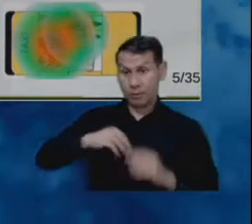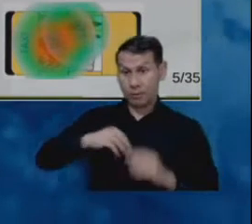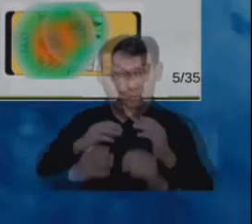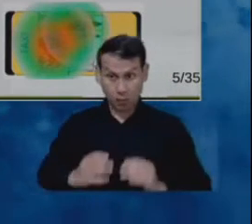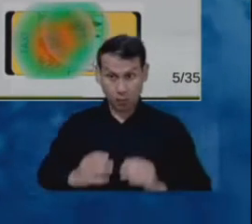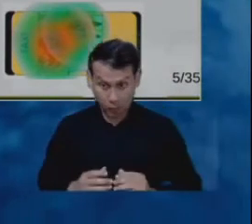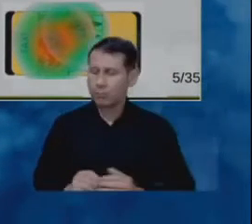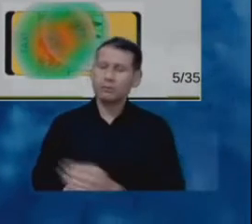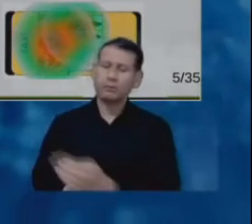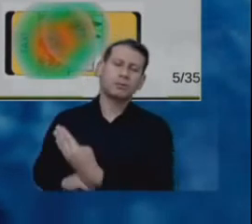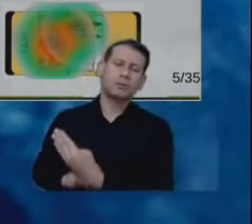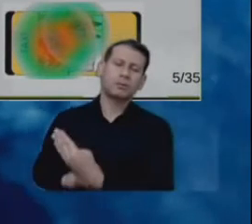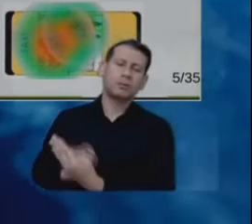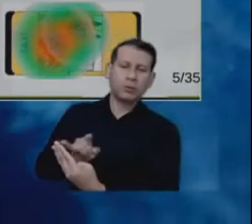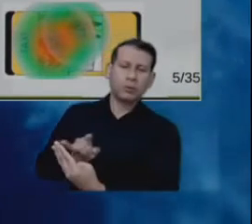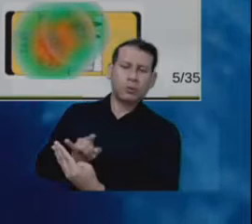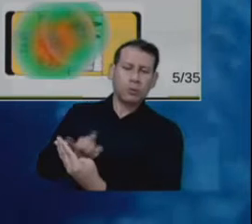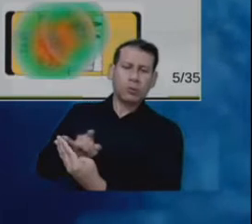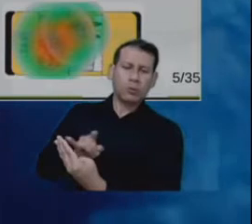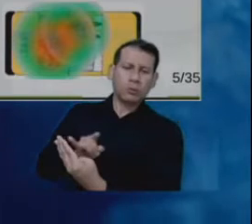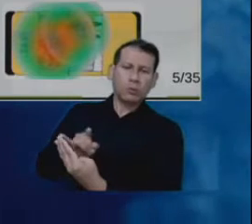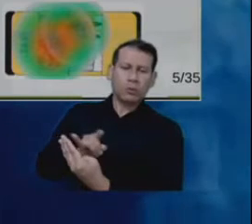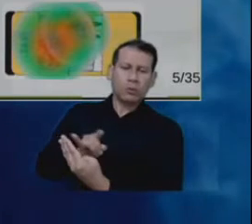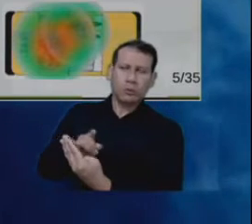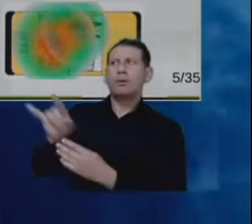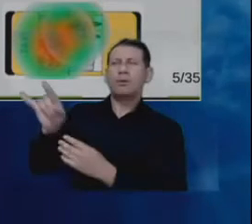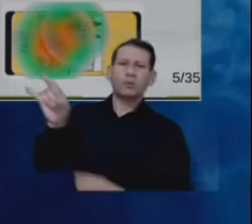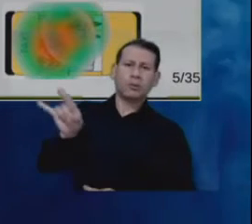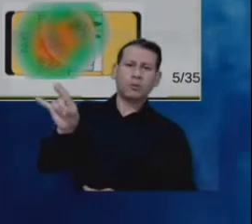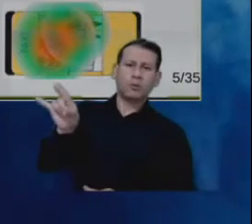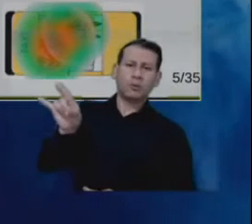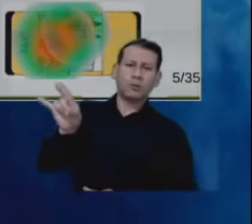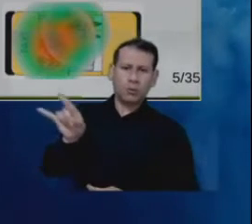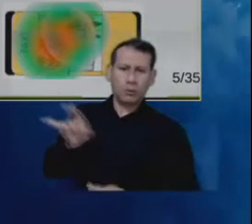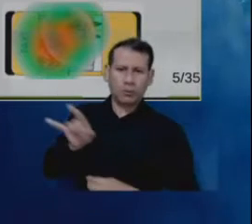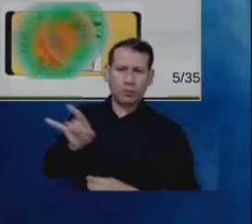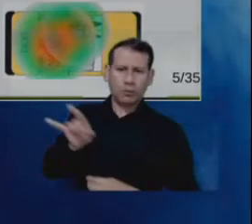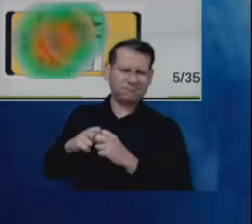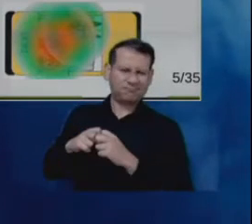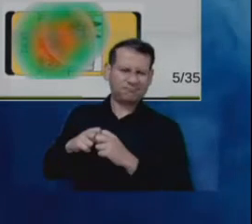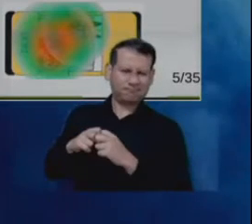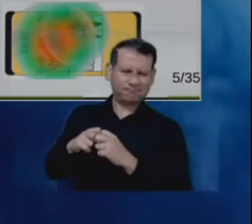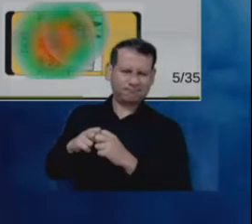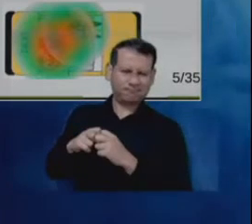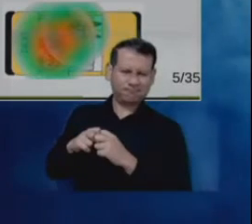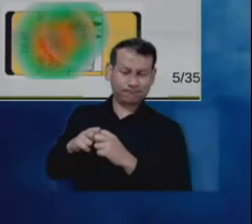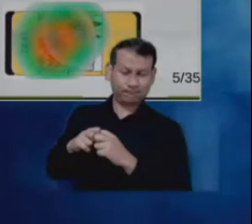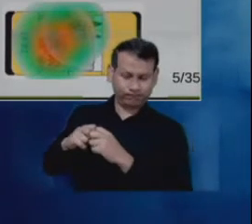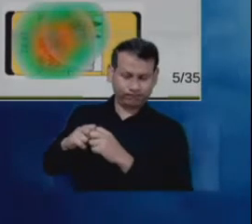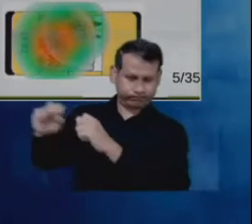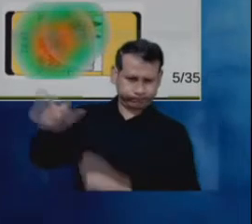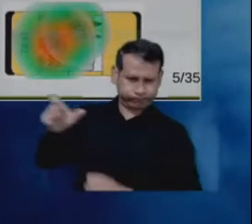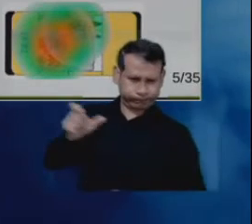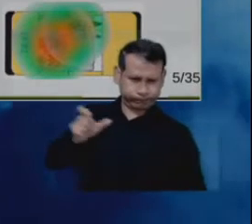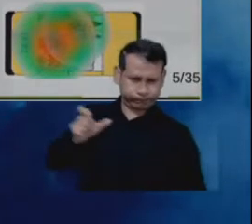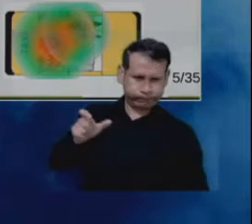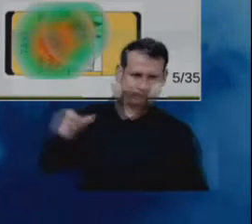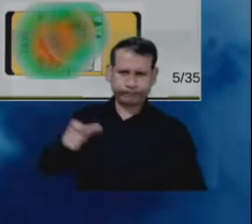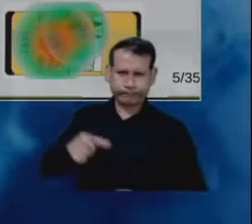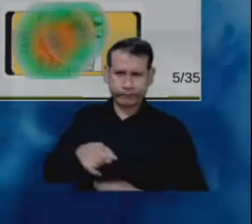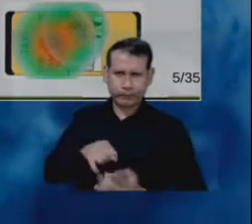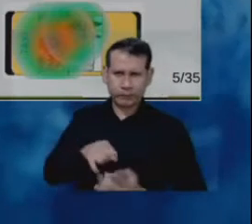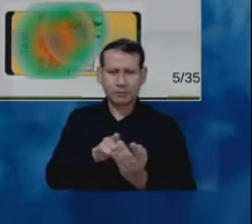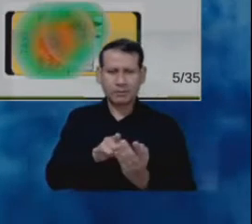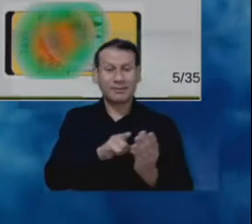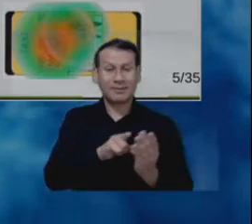específica, es decir, el ritmo al que se deposita energía de microondas en el cuerpo, en los varios tejidos del cuerpo y